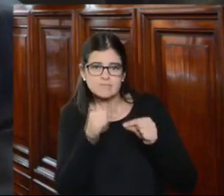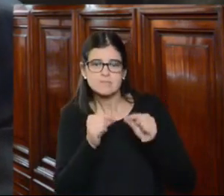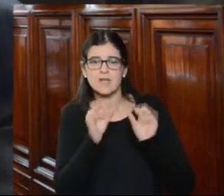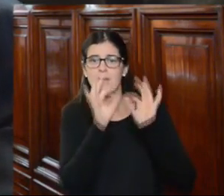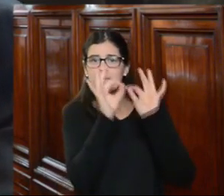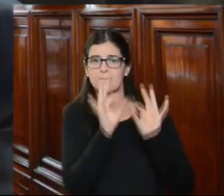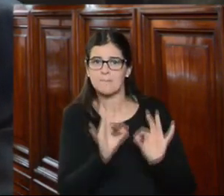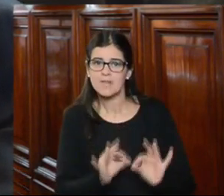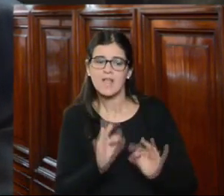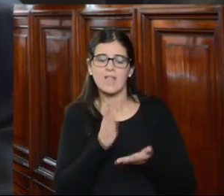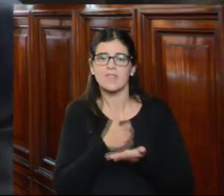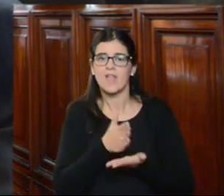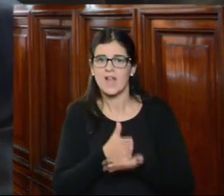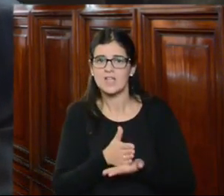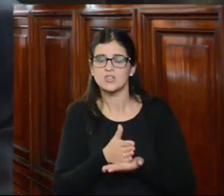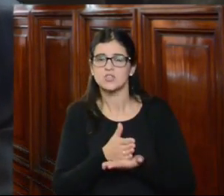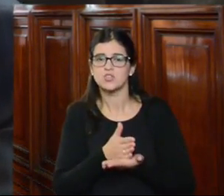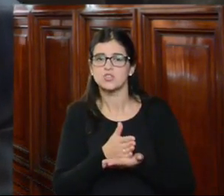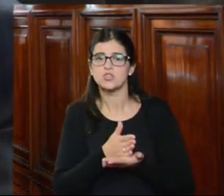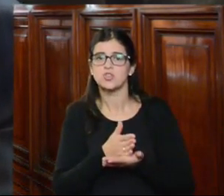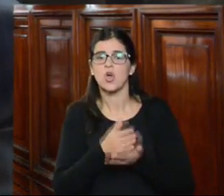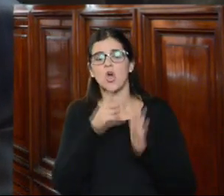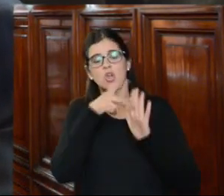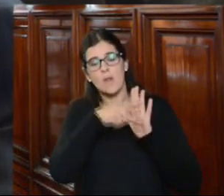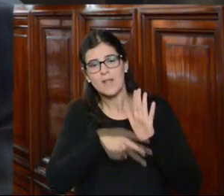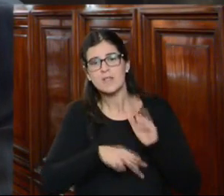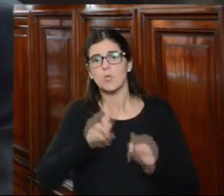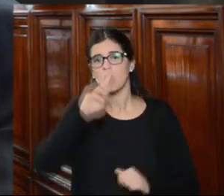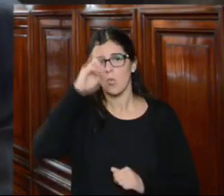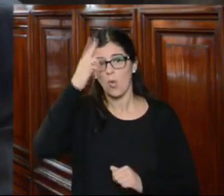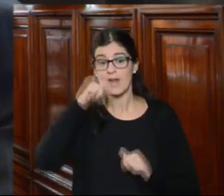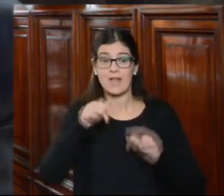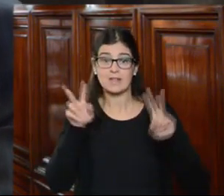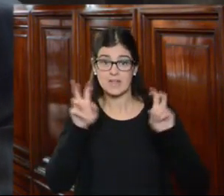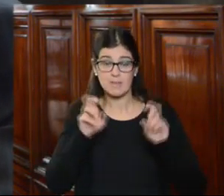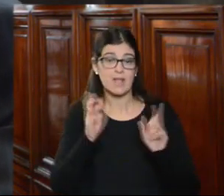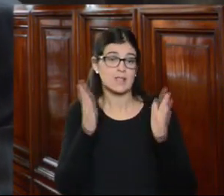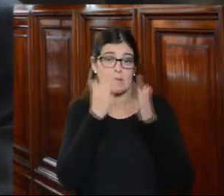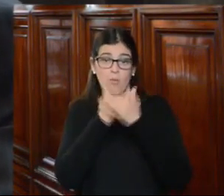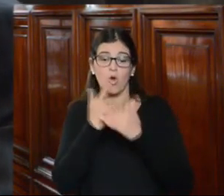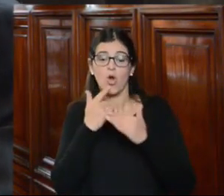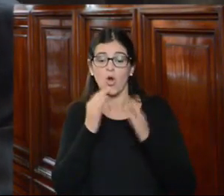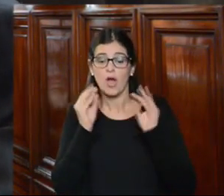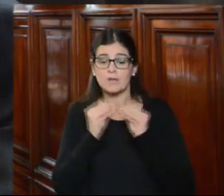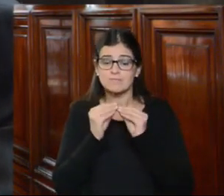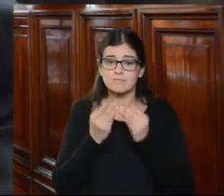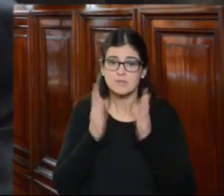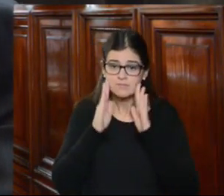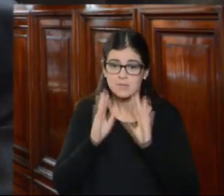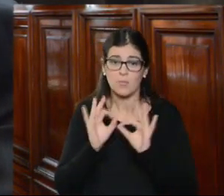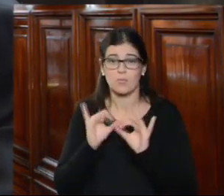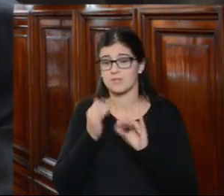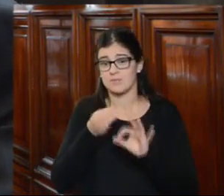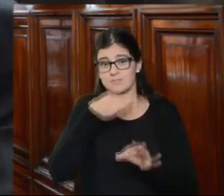del derecho el marco normativo del Uruguay en este tema y tampoco del caso concreto por lo que he dicho